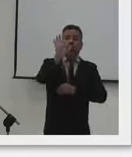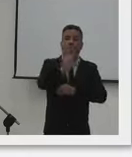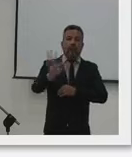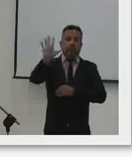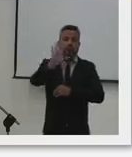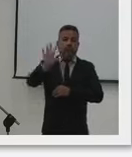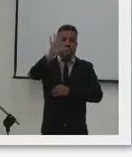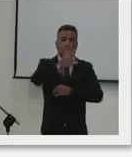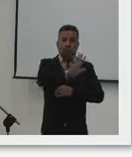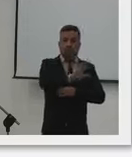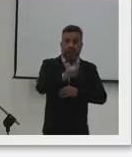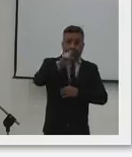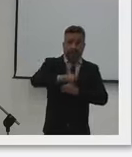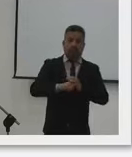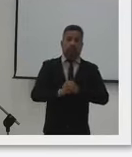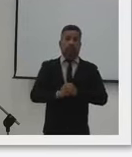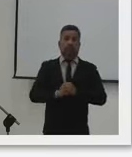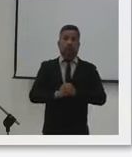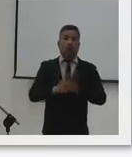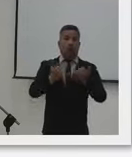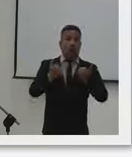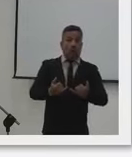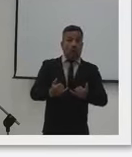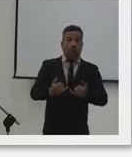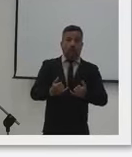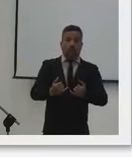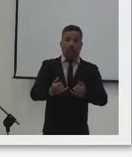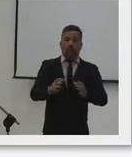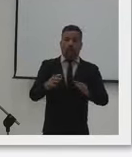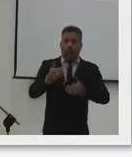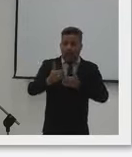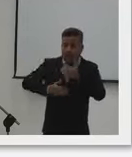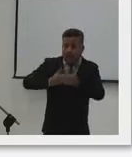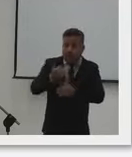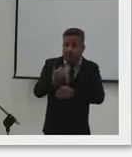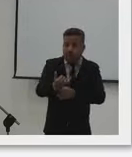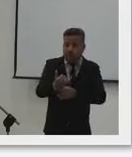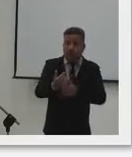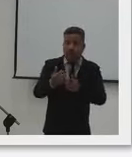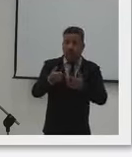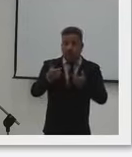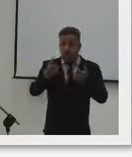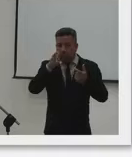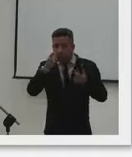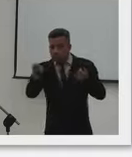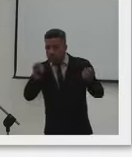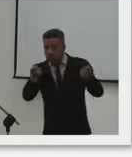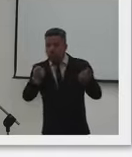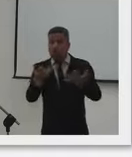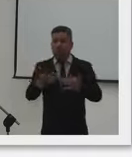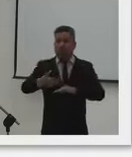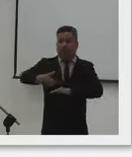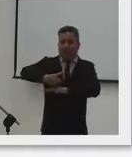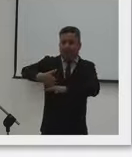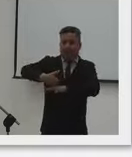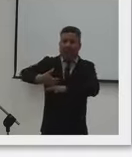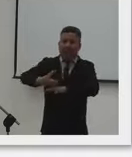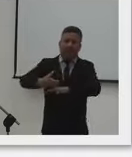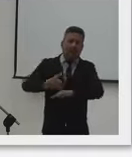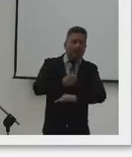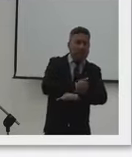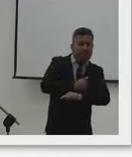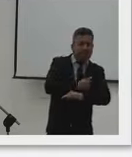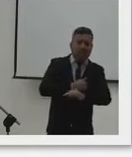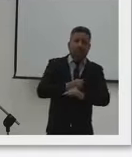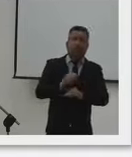los departamentos. Hoy, digamos, del cúmulo de procesos que tiene inspección, vigilancia y control es la cantidad de